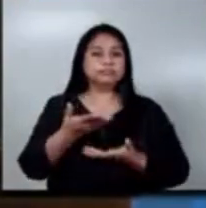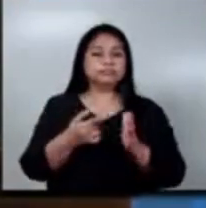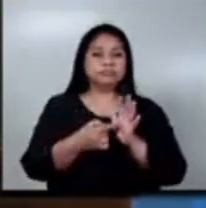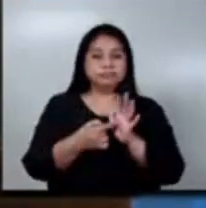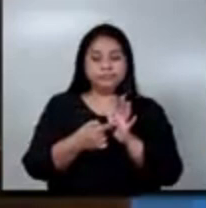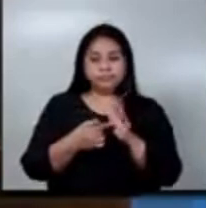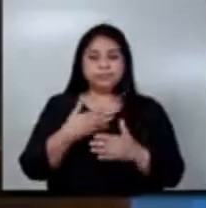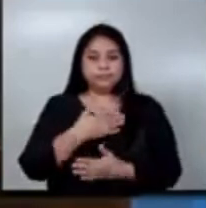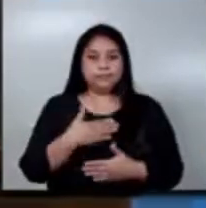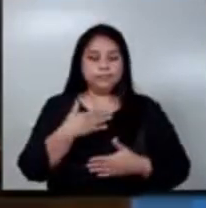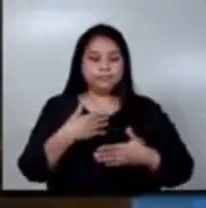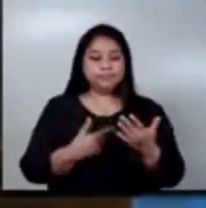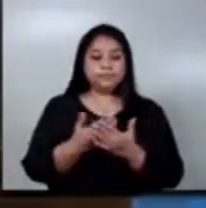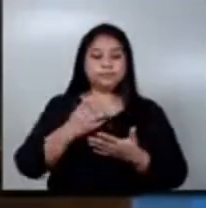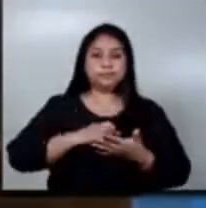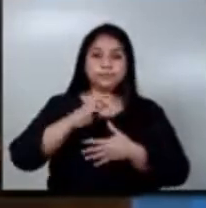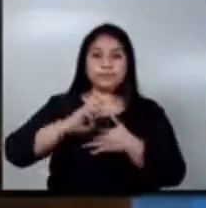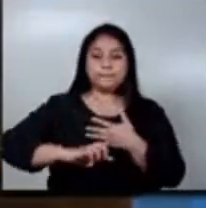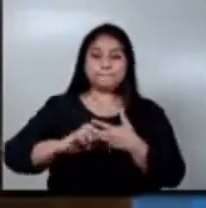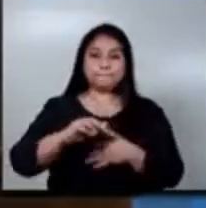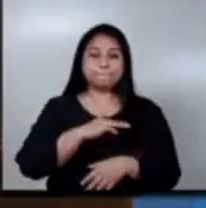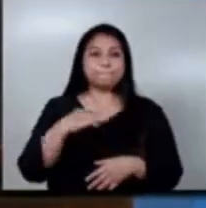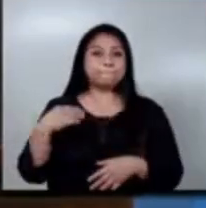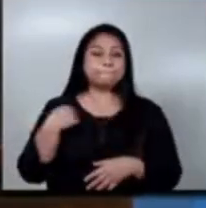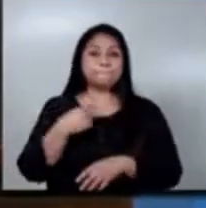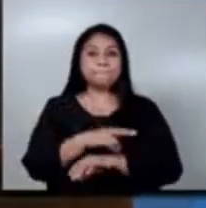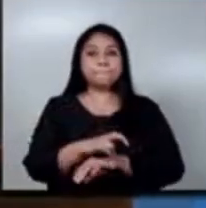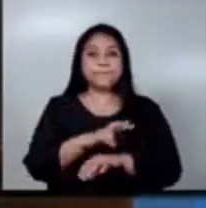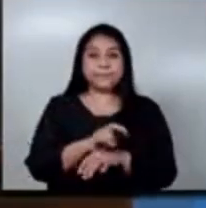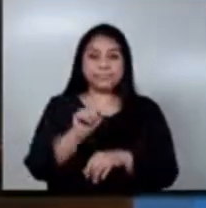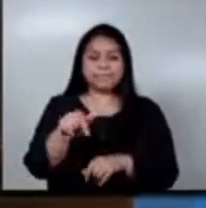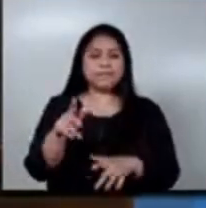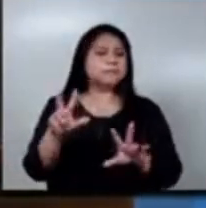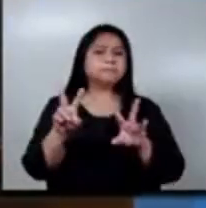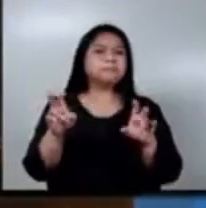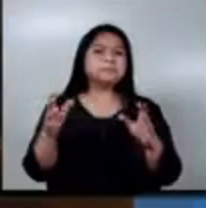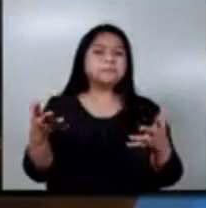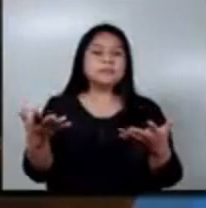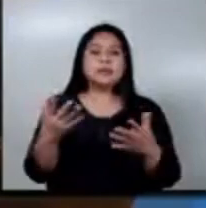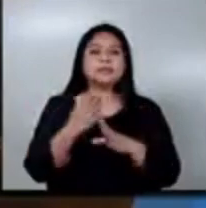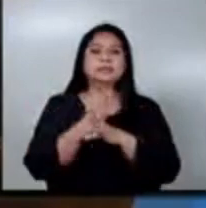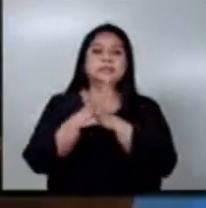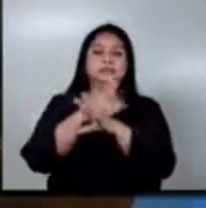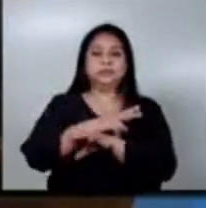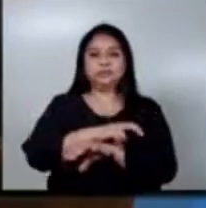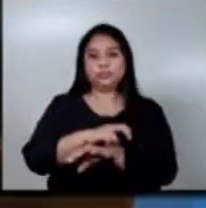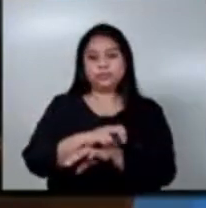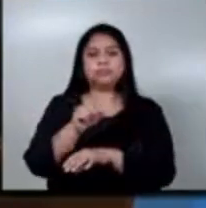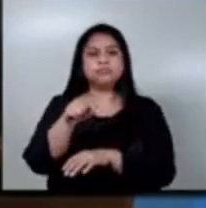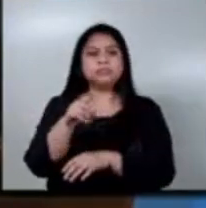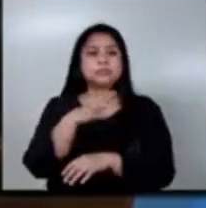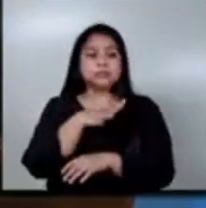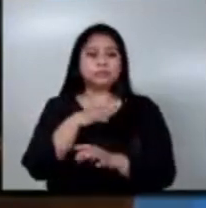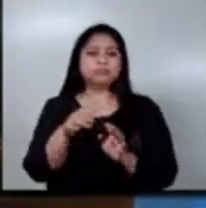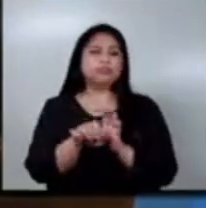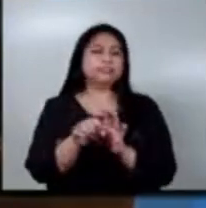el nuevo programa del Ministerio de Agricultura, Ganadería y Alimentación que hemos denominado Seguro Agrícola. Es un seguro catastrófico